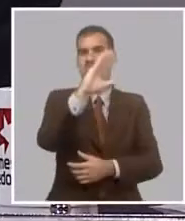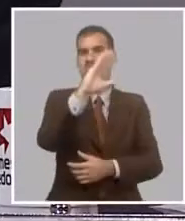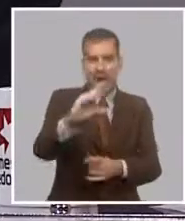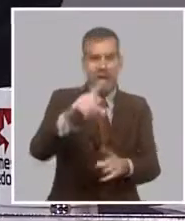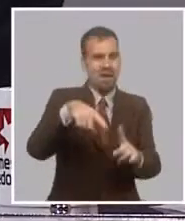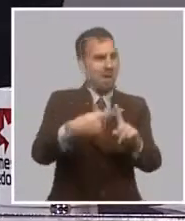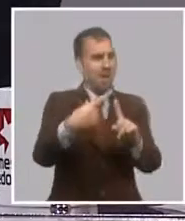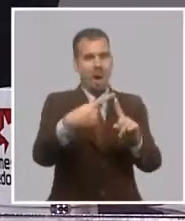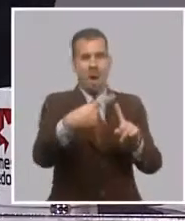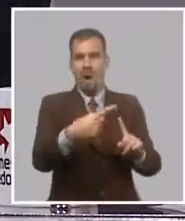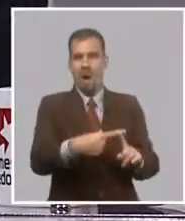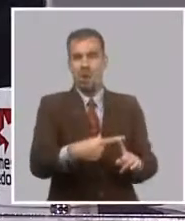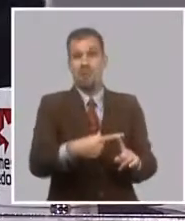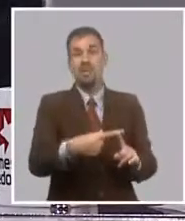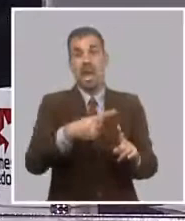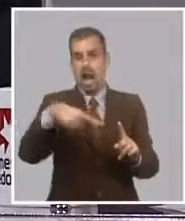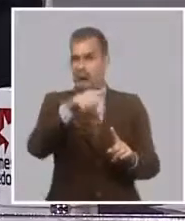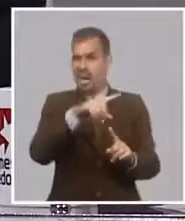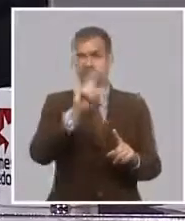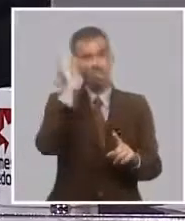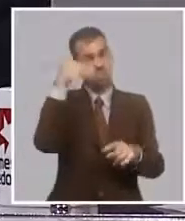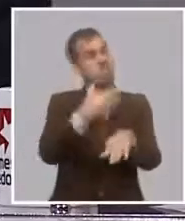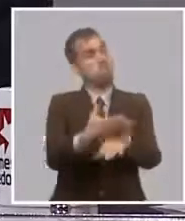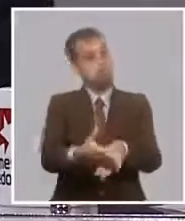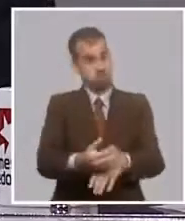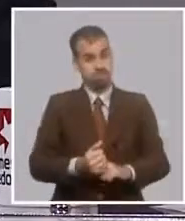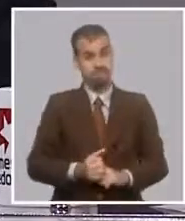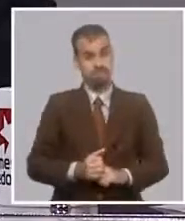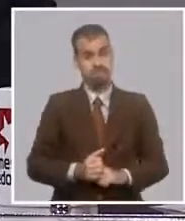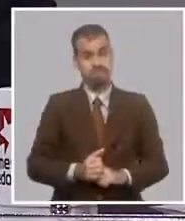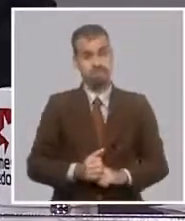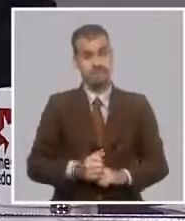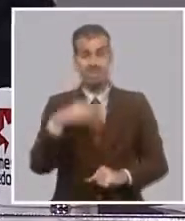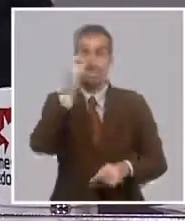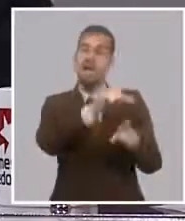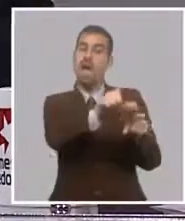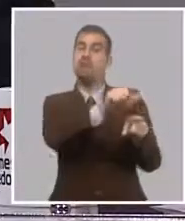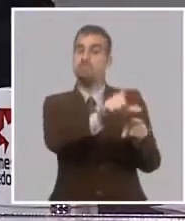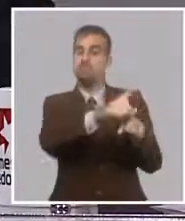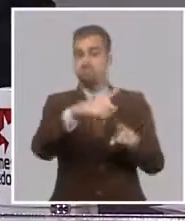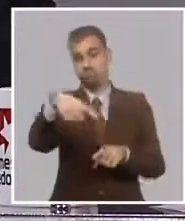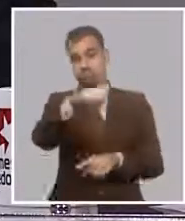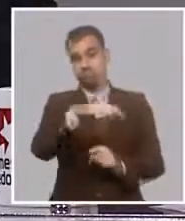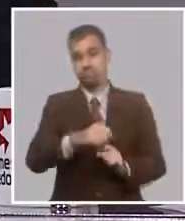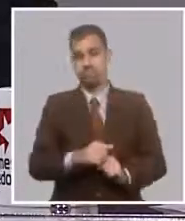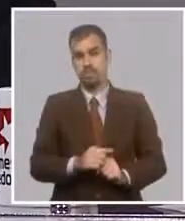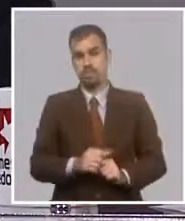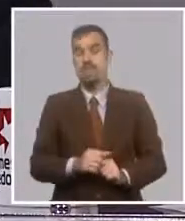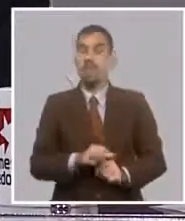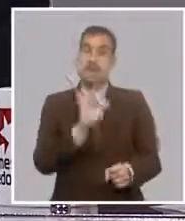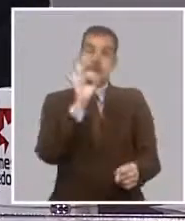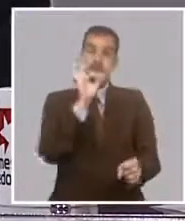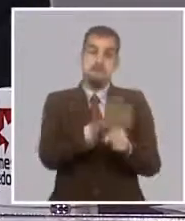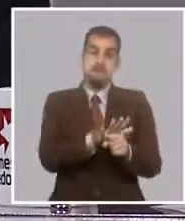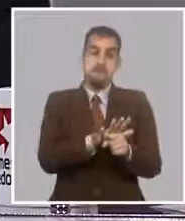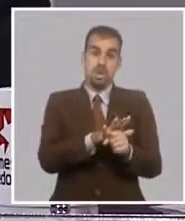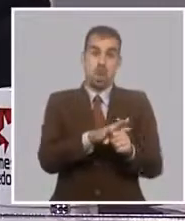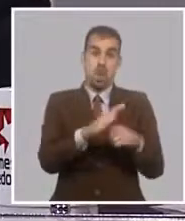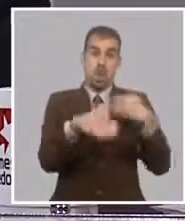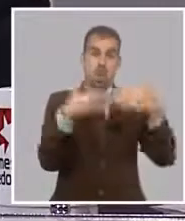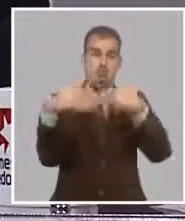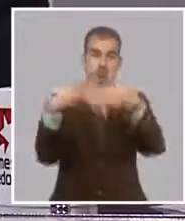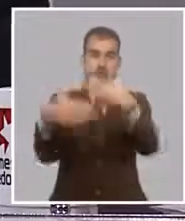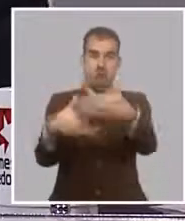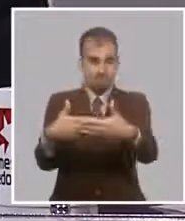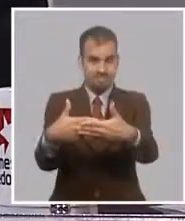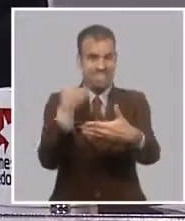costo y eso se aplicó con retraso en el sector agropecuario que también conllevó a estas situaciones de